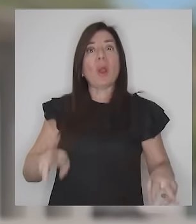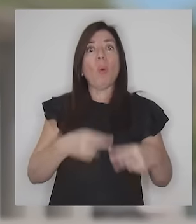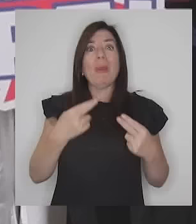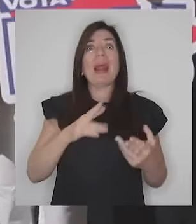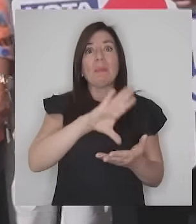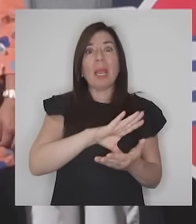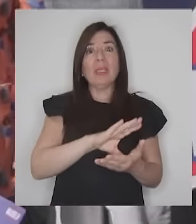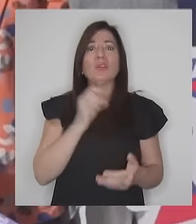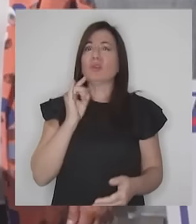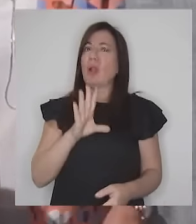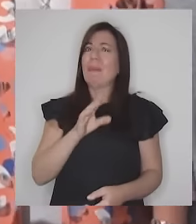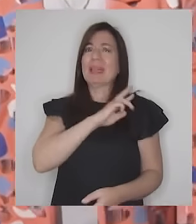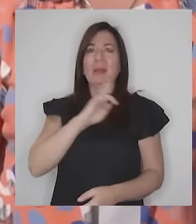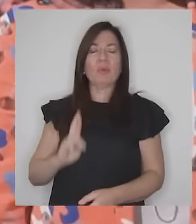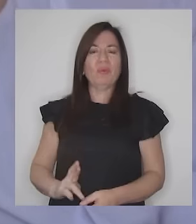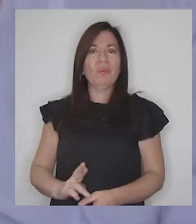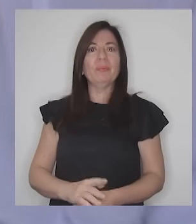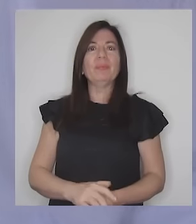republicano